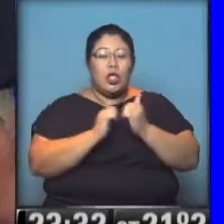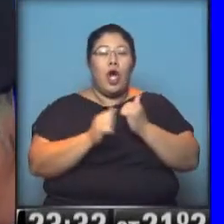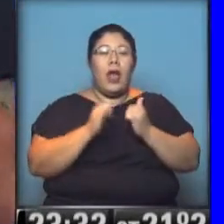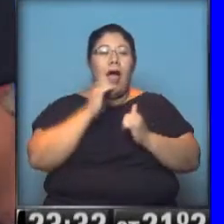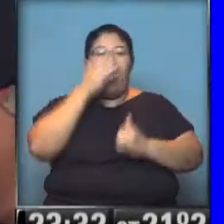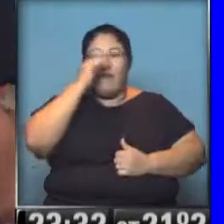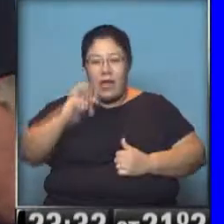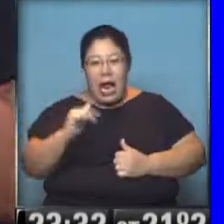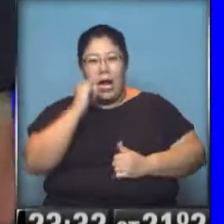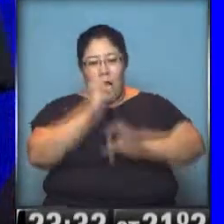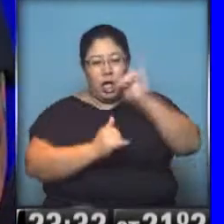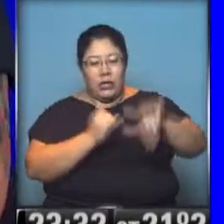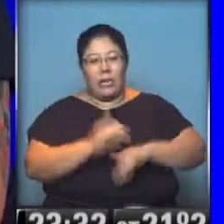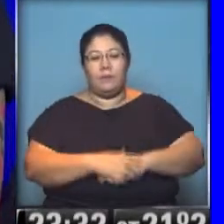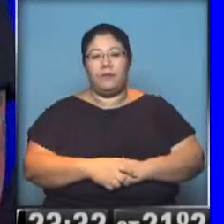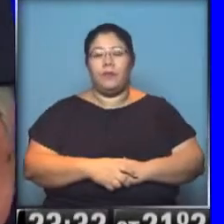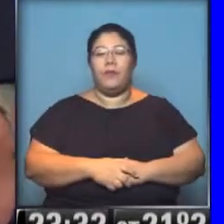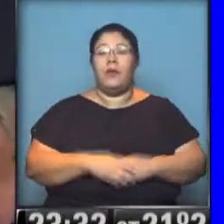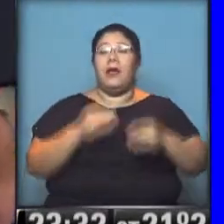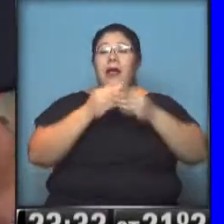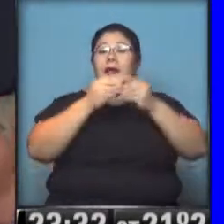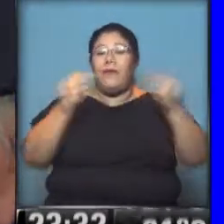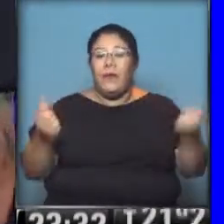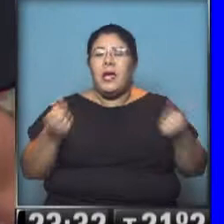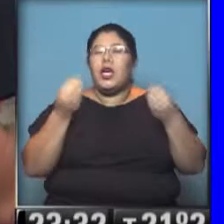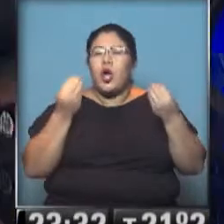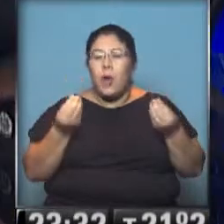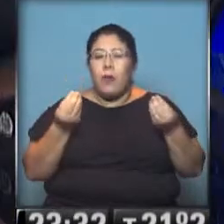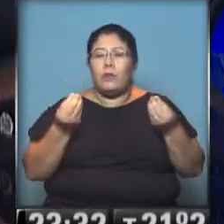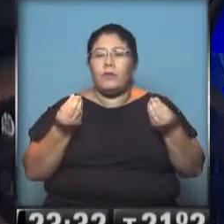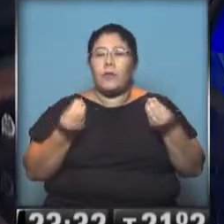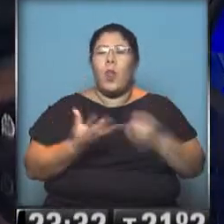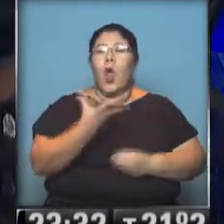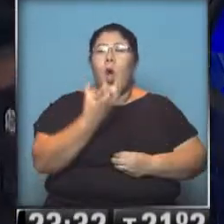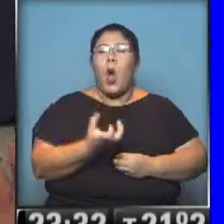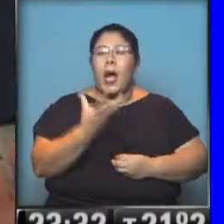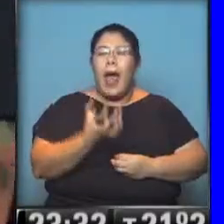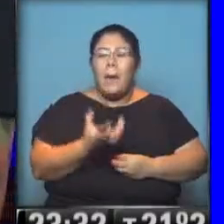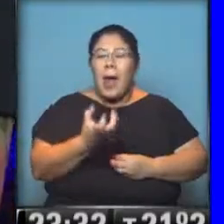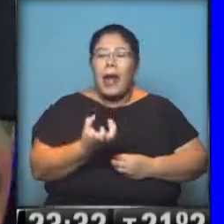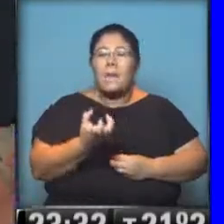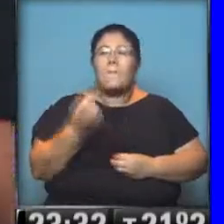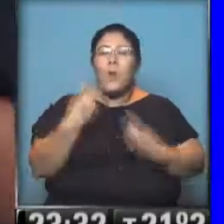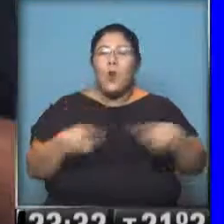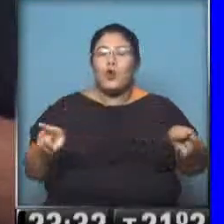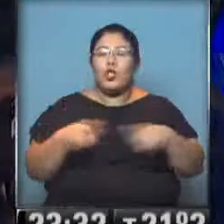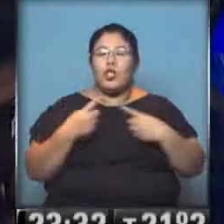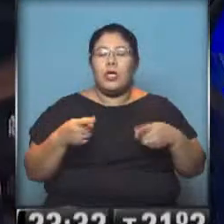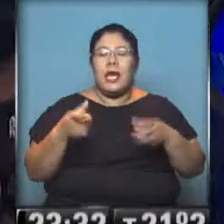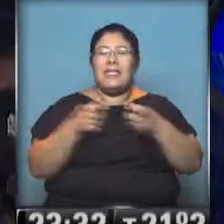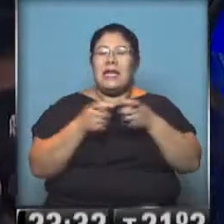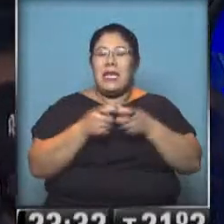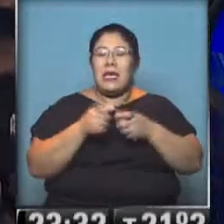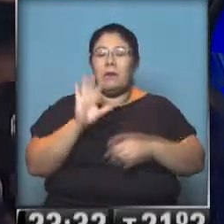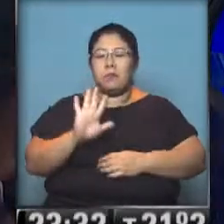Como Titanic. Claro, como Titanic. Termina cuando graban Gulp. O sea, imaginate todo lo que pasó antes. Durante un